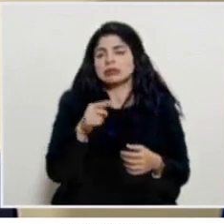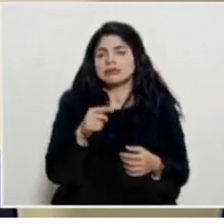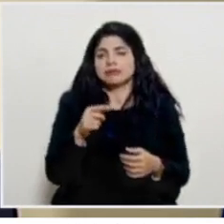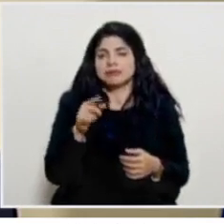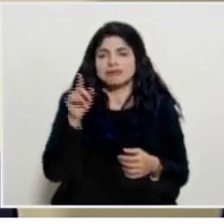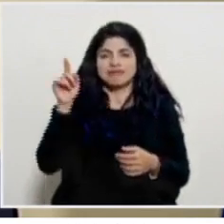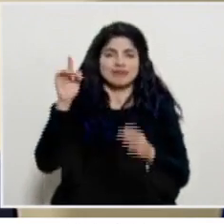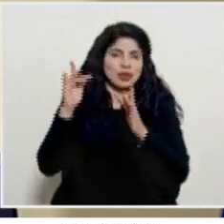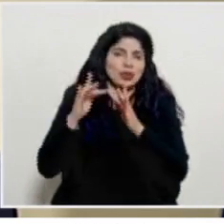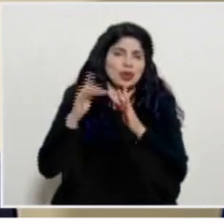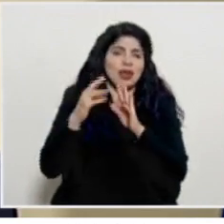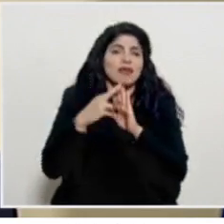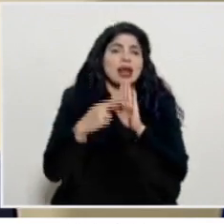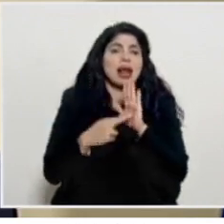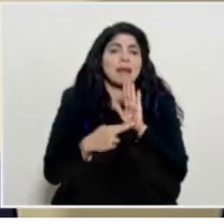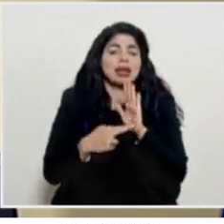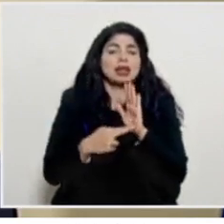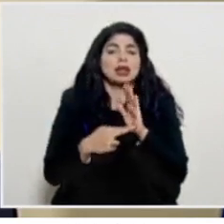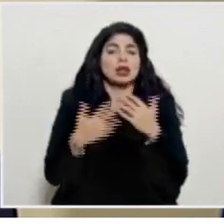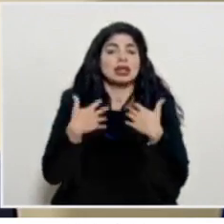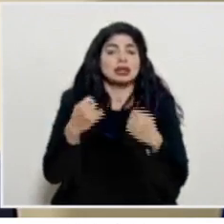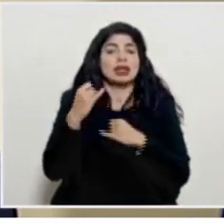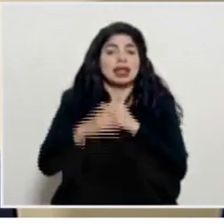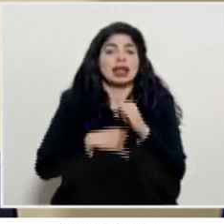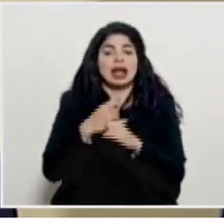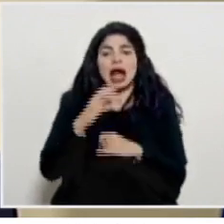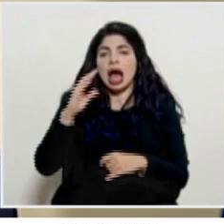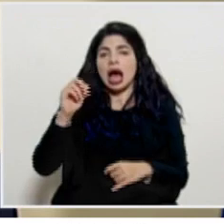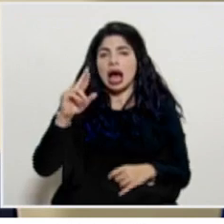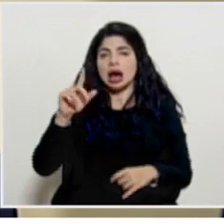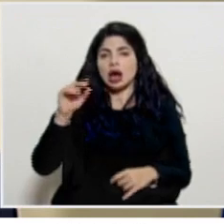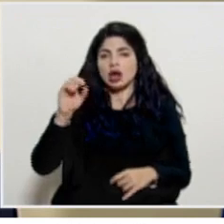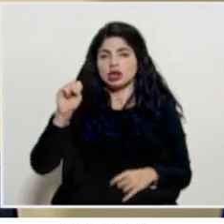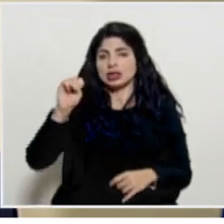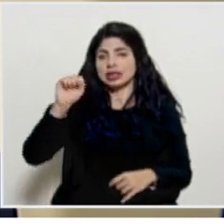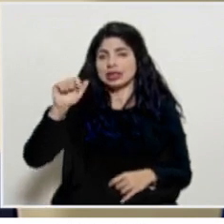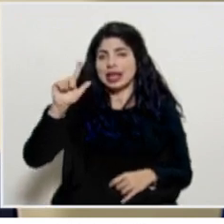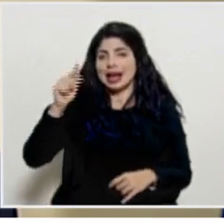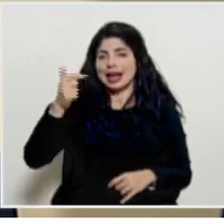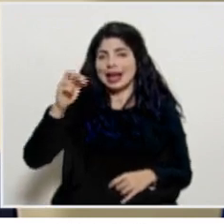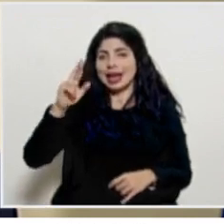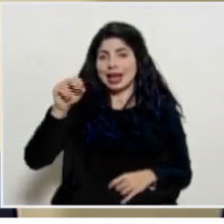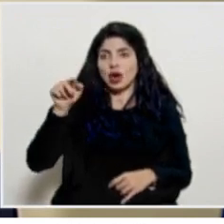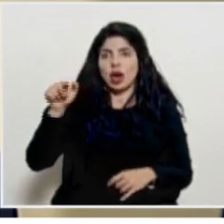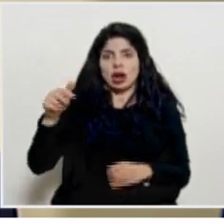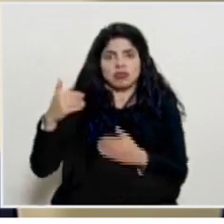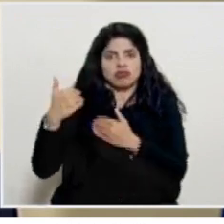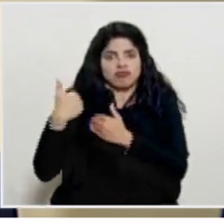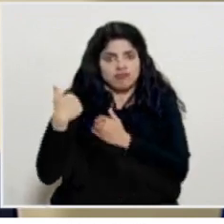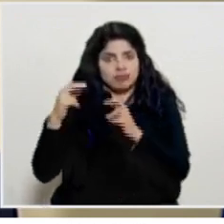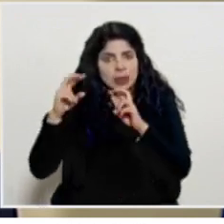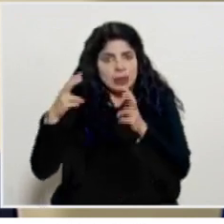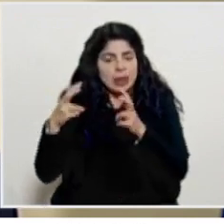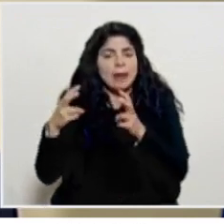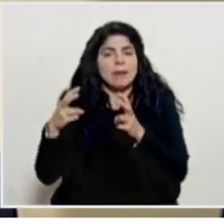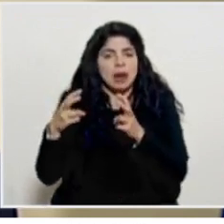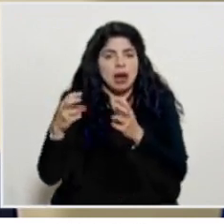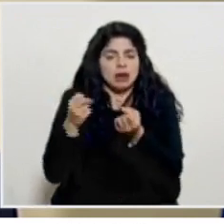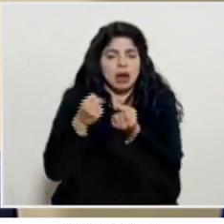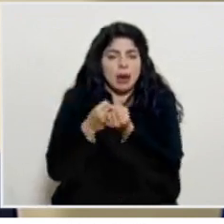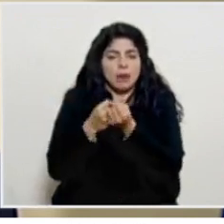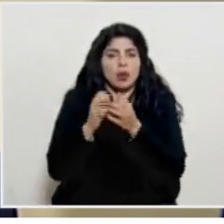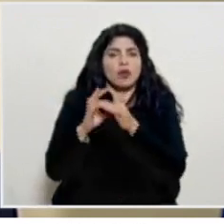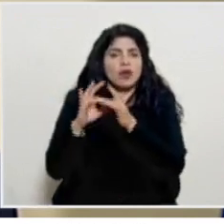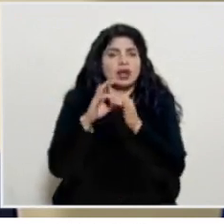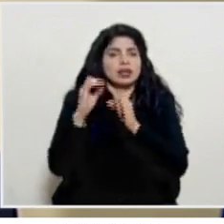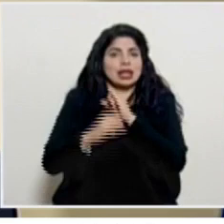enlace de reglamento sanitario internacional doctor Carlos Salguero que ha estado involucrado en el tema lleno con apoyo de la unidad de